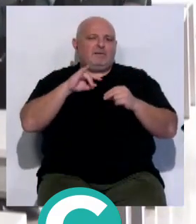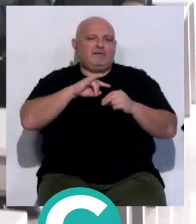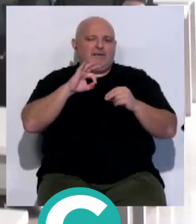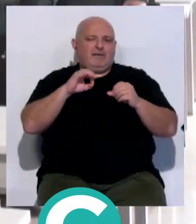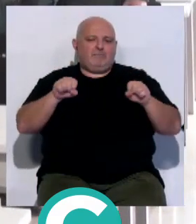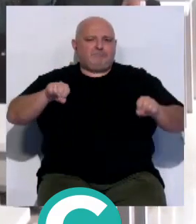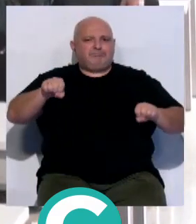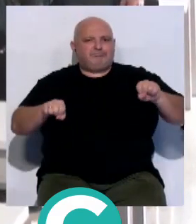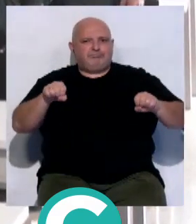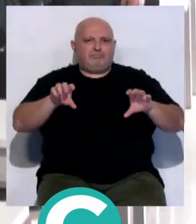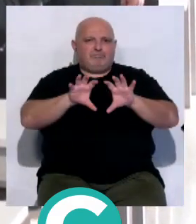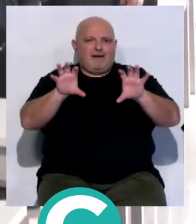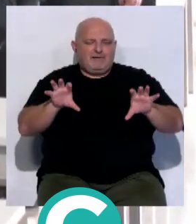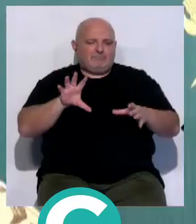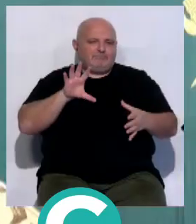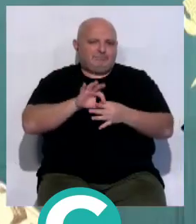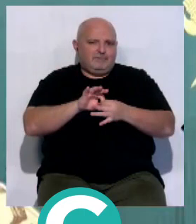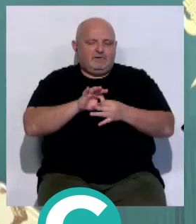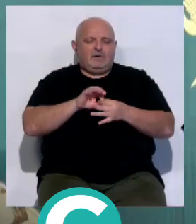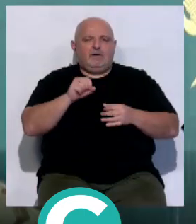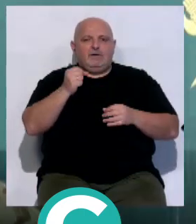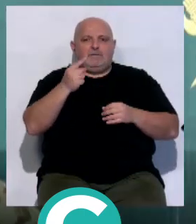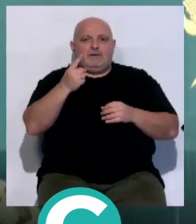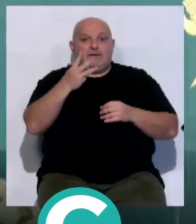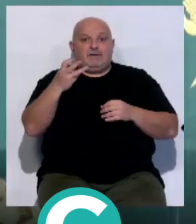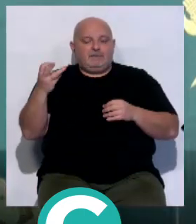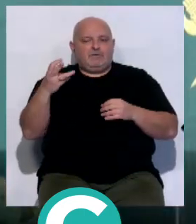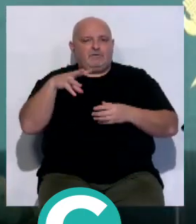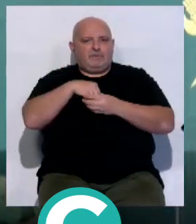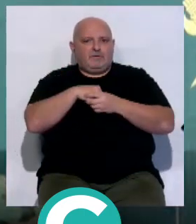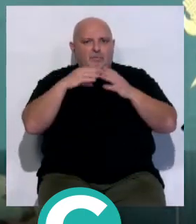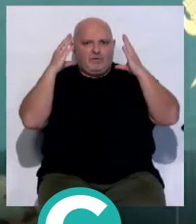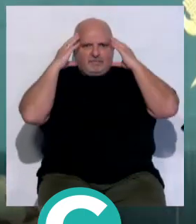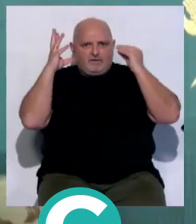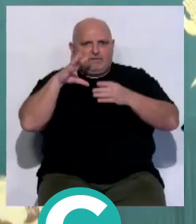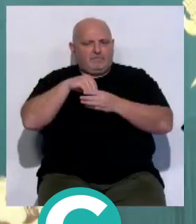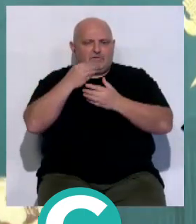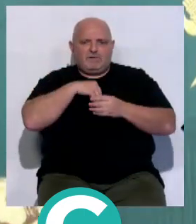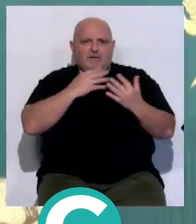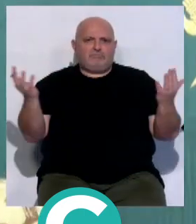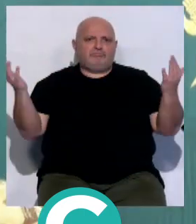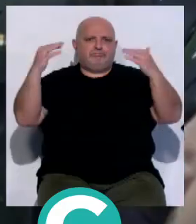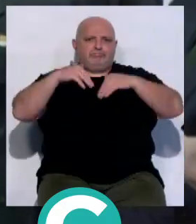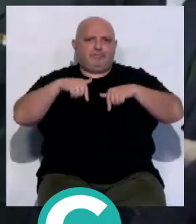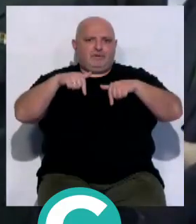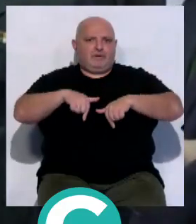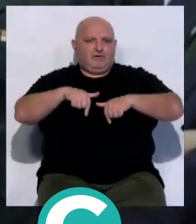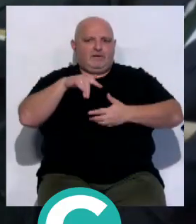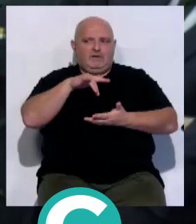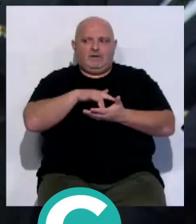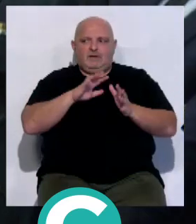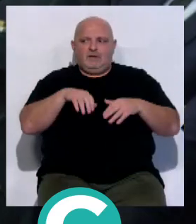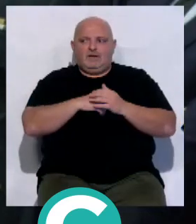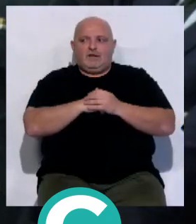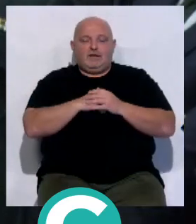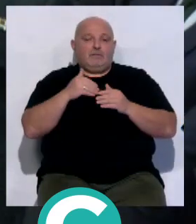buques. Aquí pasarán, lo dicho, los 1.300 componentes del Servicio Marítimo de Guardia Civil de toda España pasarán por aquí por